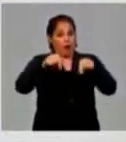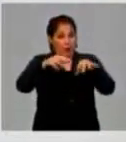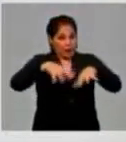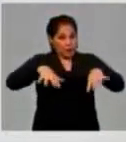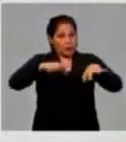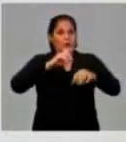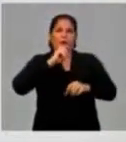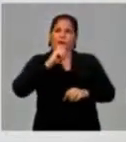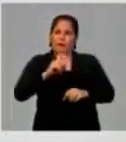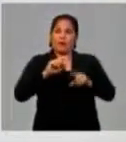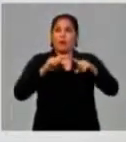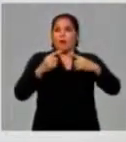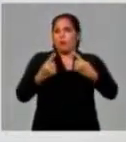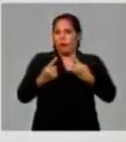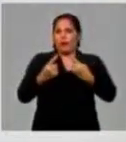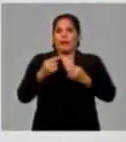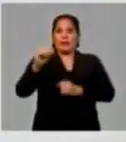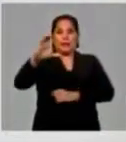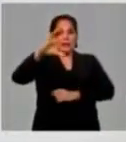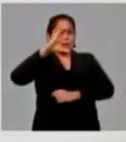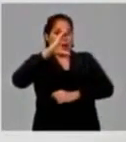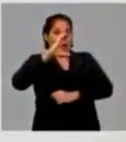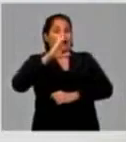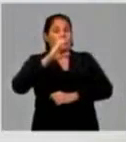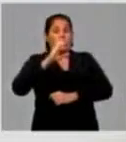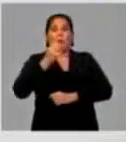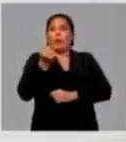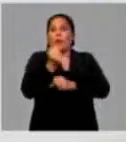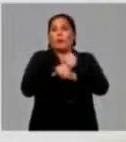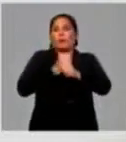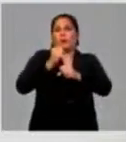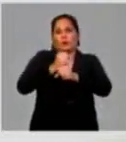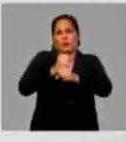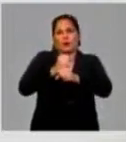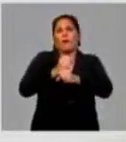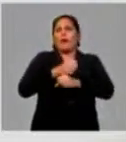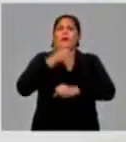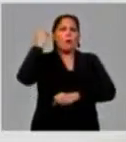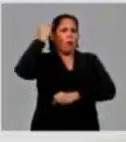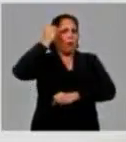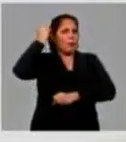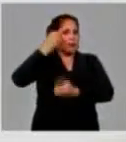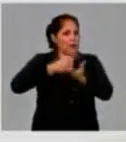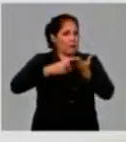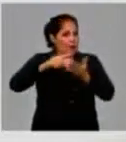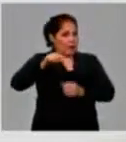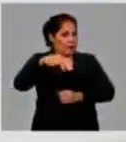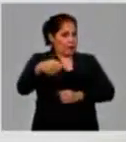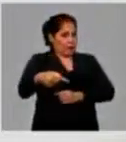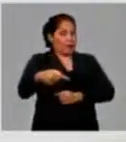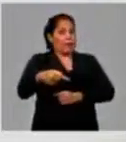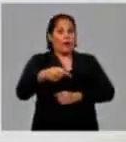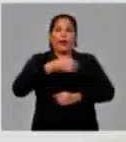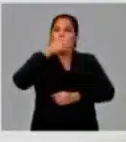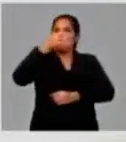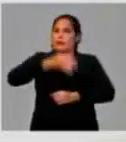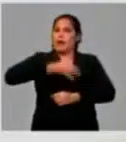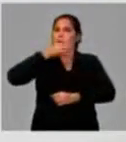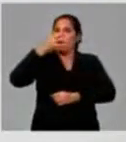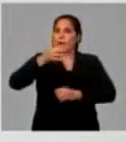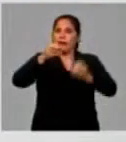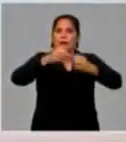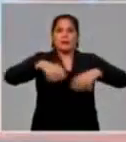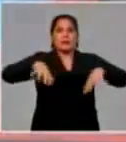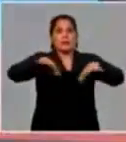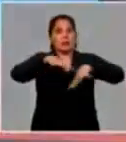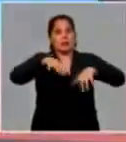que el peso fundamental del salario recae en las utilidades. Espero que en la próxima sesión de la mesa se hable un poco de esta